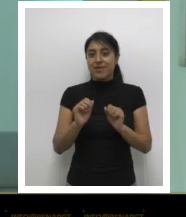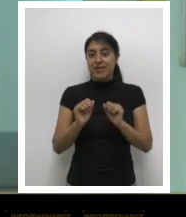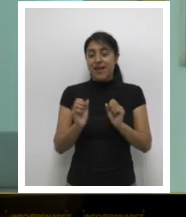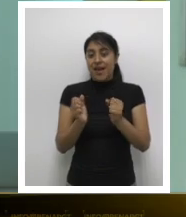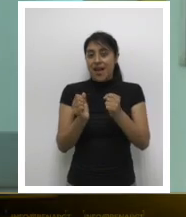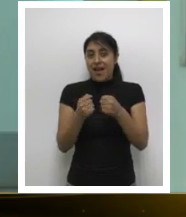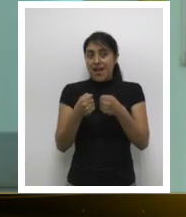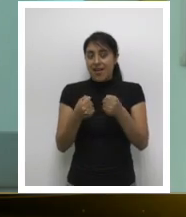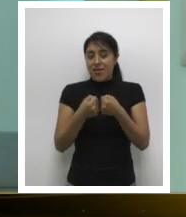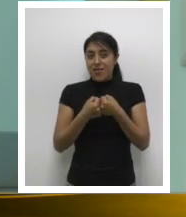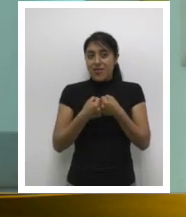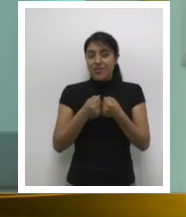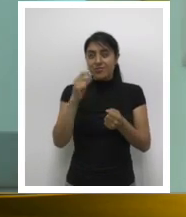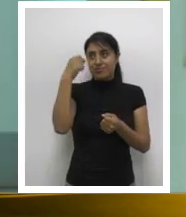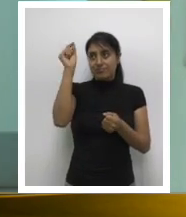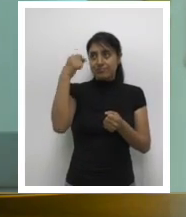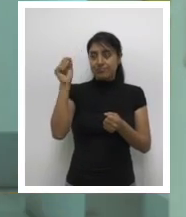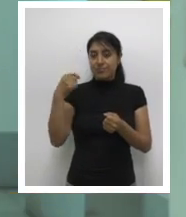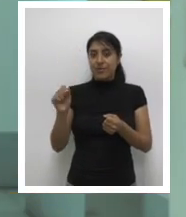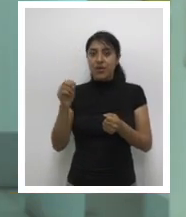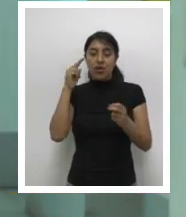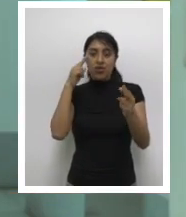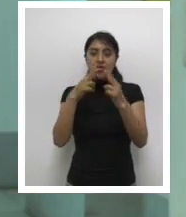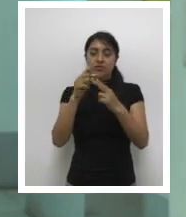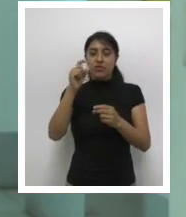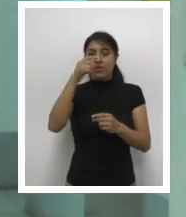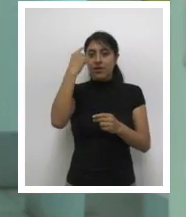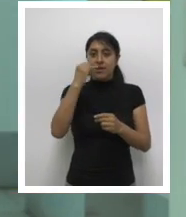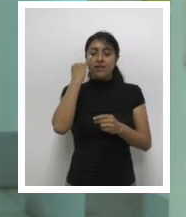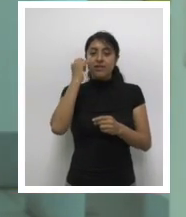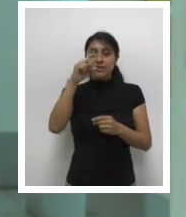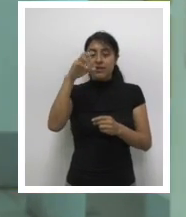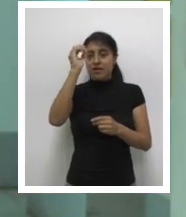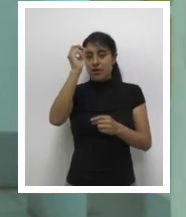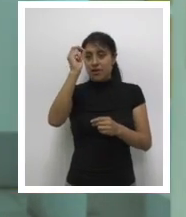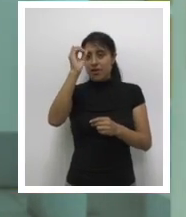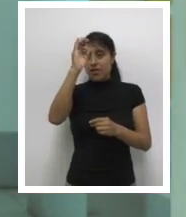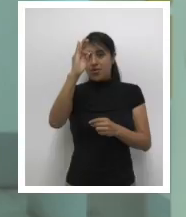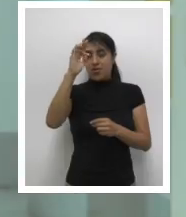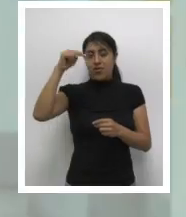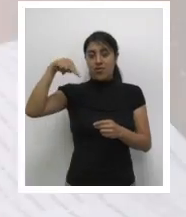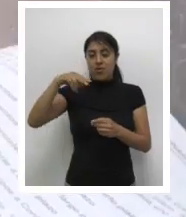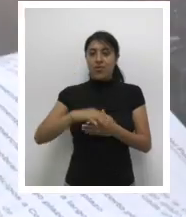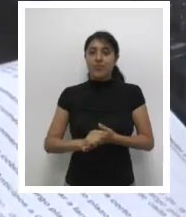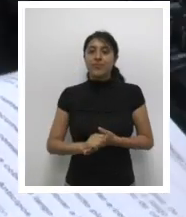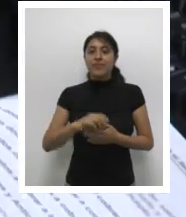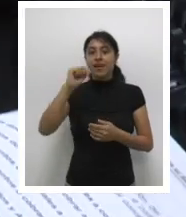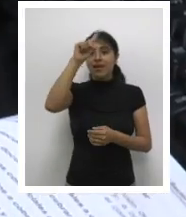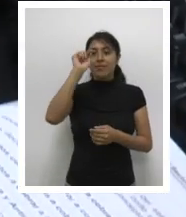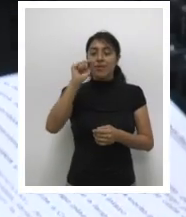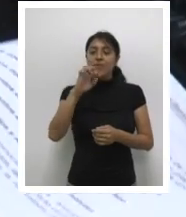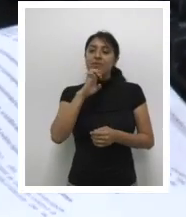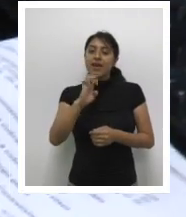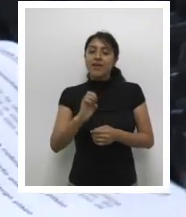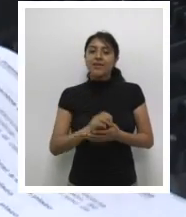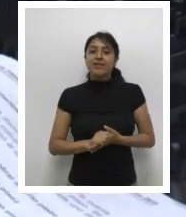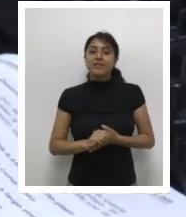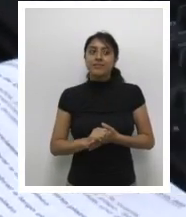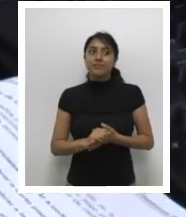cuentas. Poco a poco con mi desempeño me pusieron en los sistemas del SICOI y el SIGUES. La pregunta es,